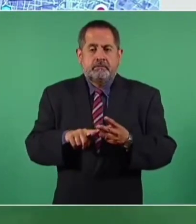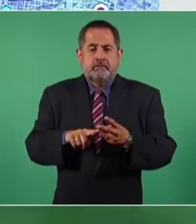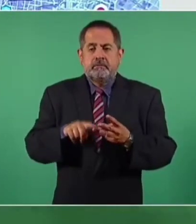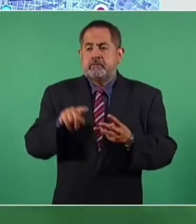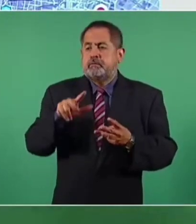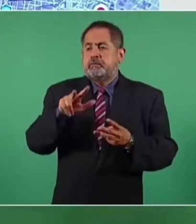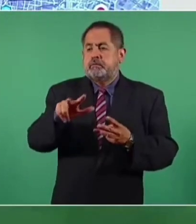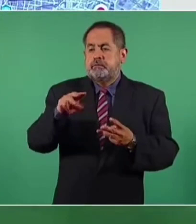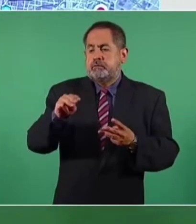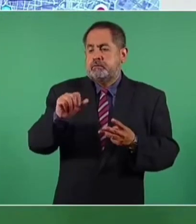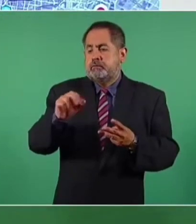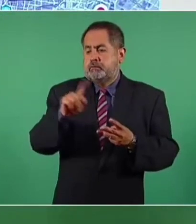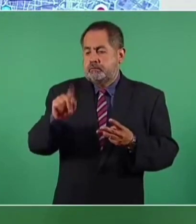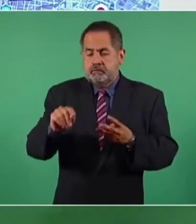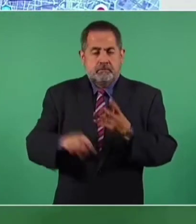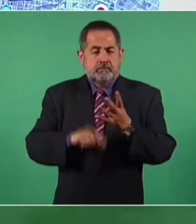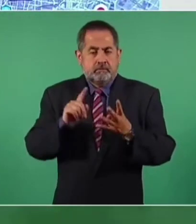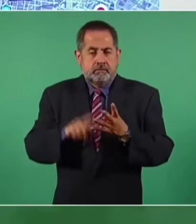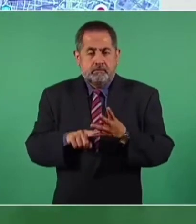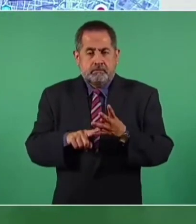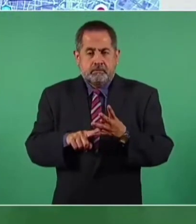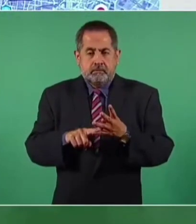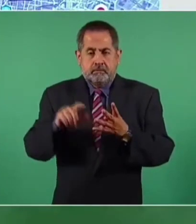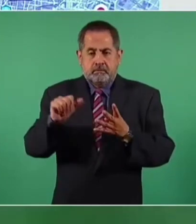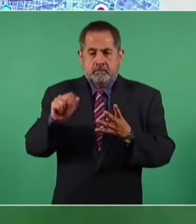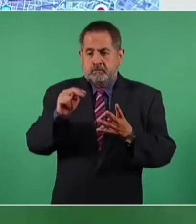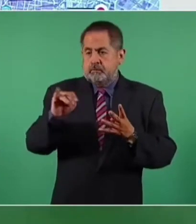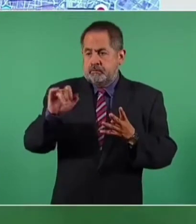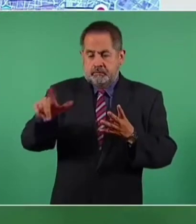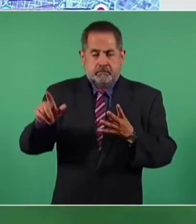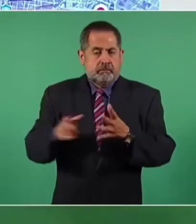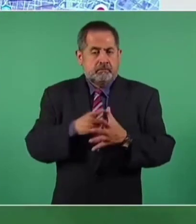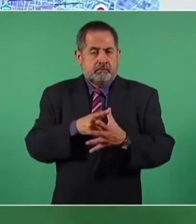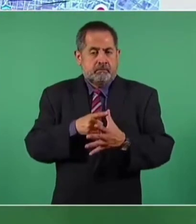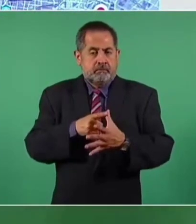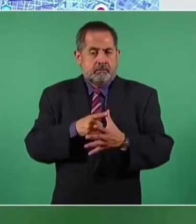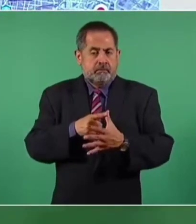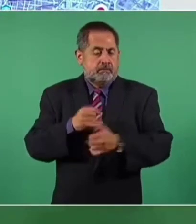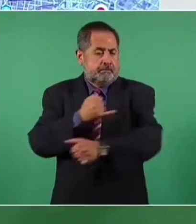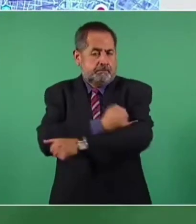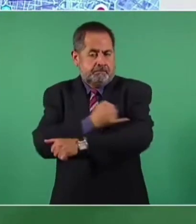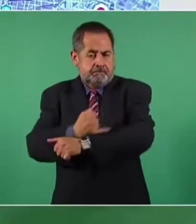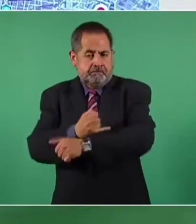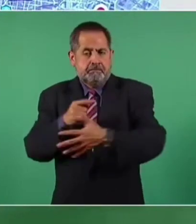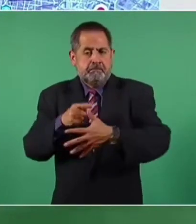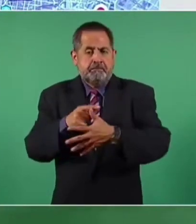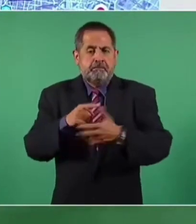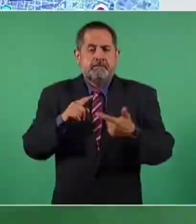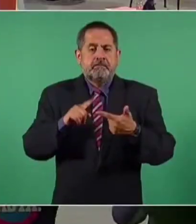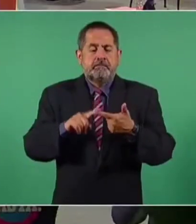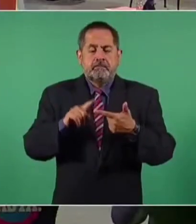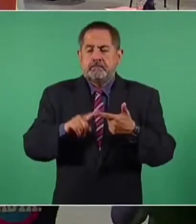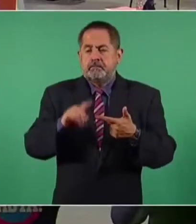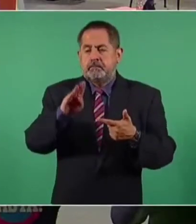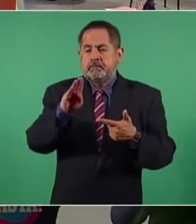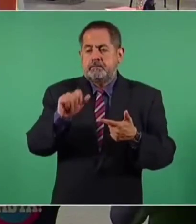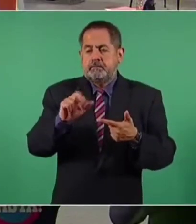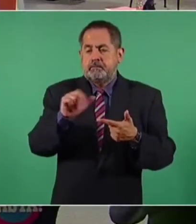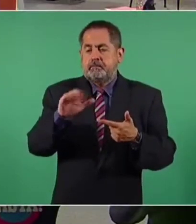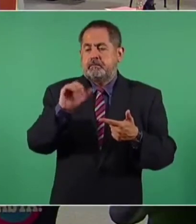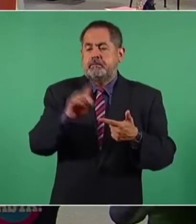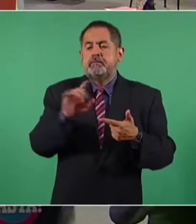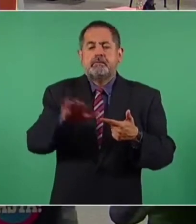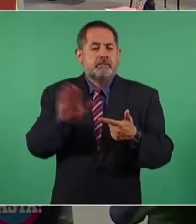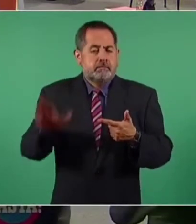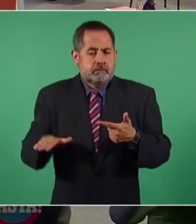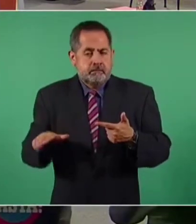marzo, en la terminal de venta de Añil, en la seda de Iztapalapa, y en Barranca del Muerto. Es una